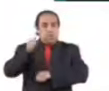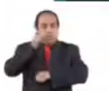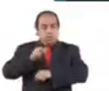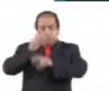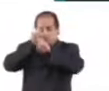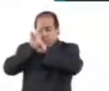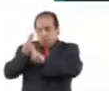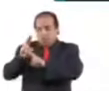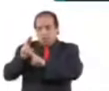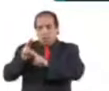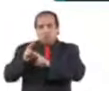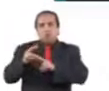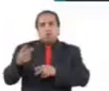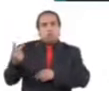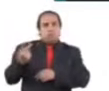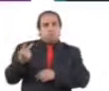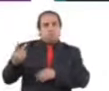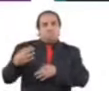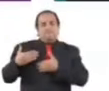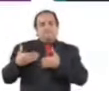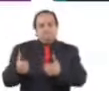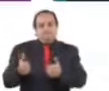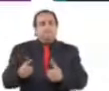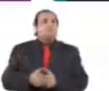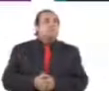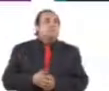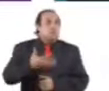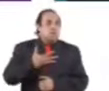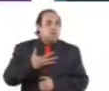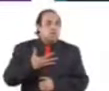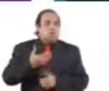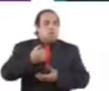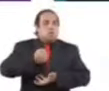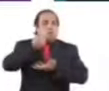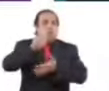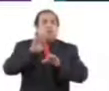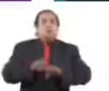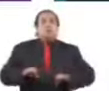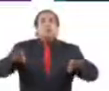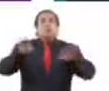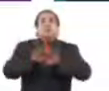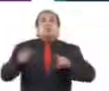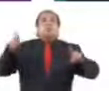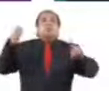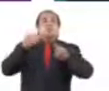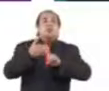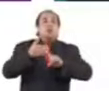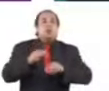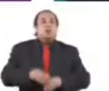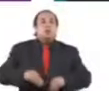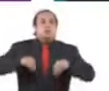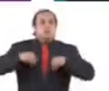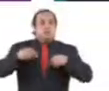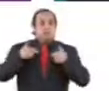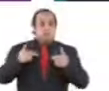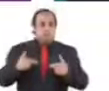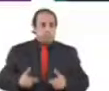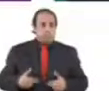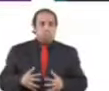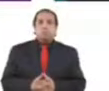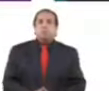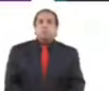empatía. Esta fue una inversión indispensable que hoy impacta directamente en vidas humanas.